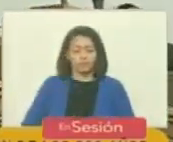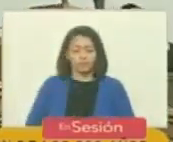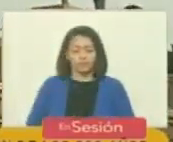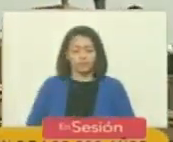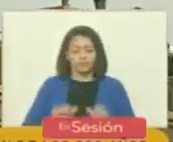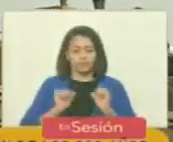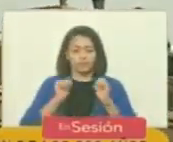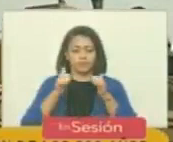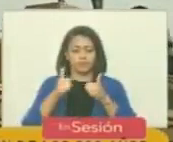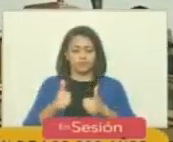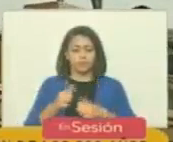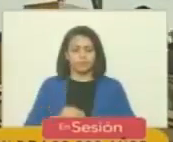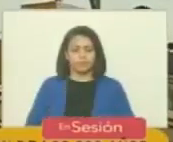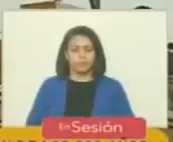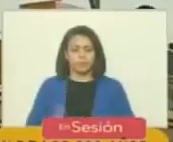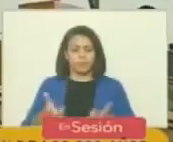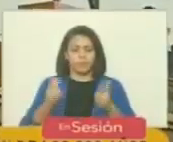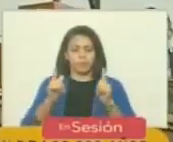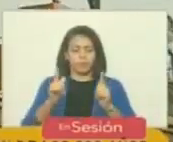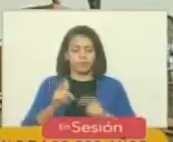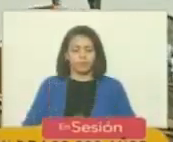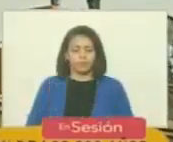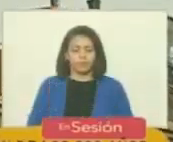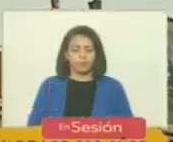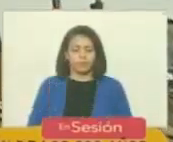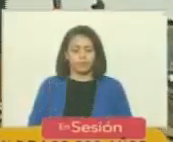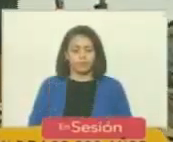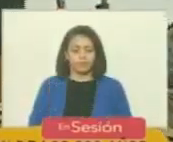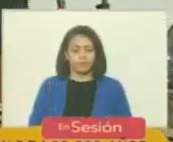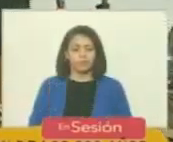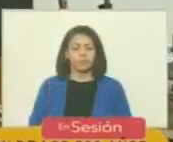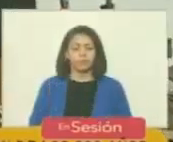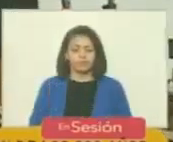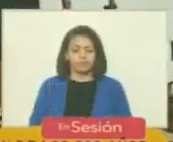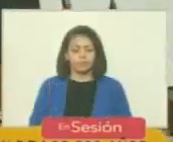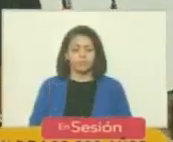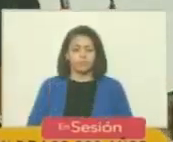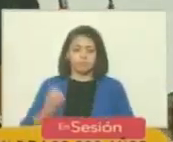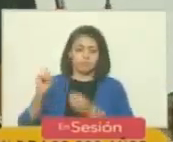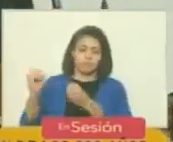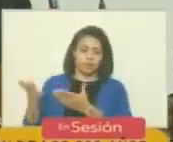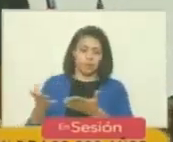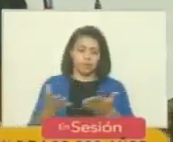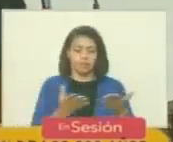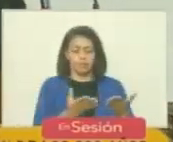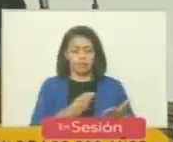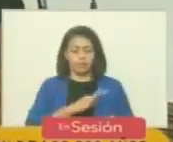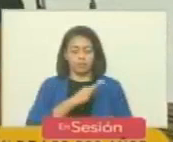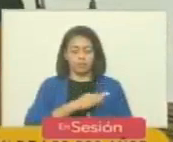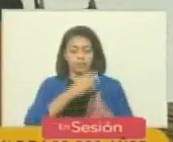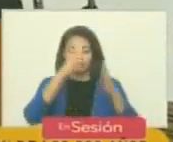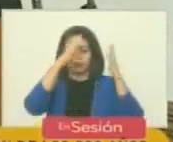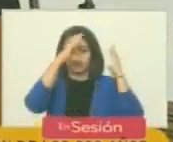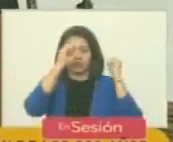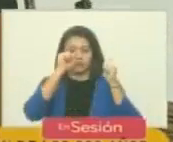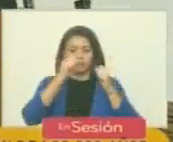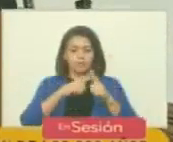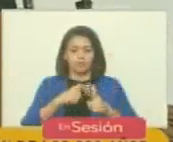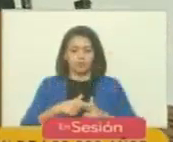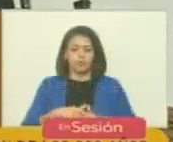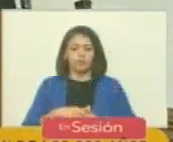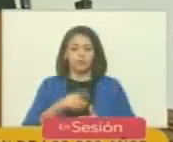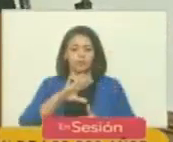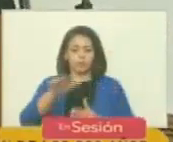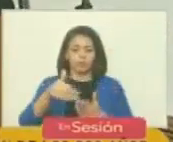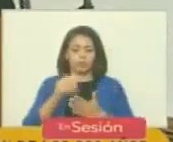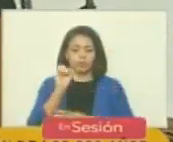principio permítanos tenemos la más cordial bienvenida al señor embajador su señora y al